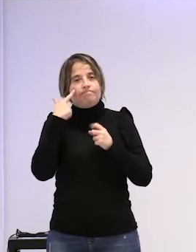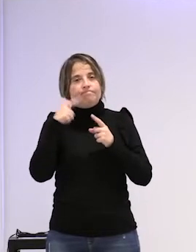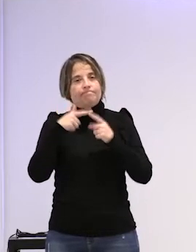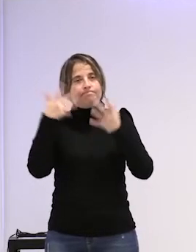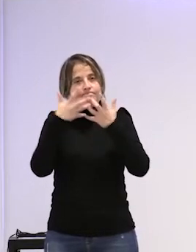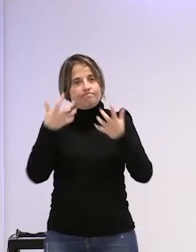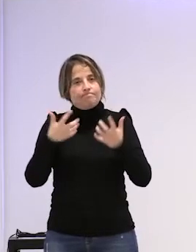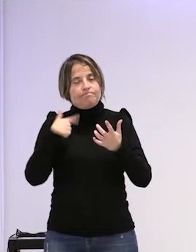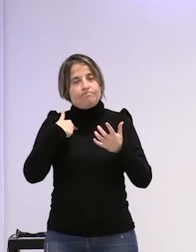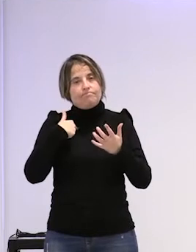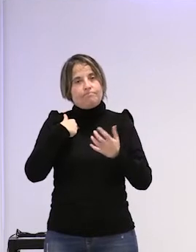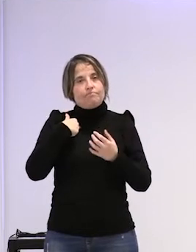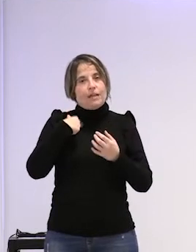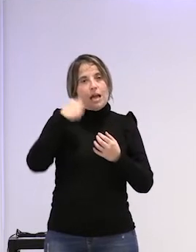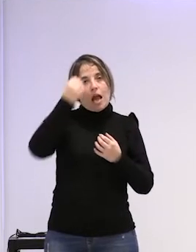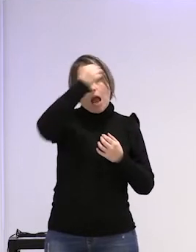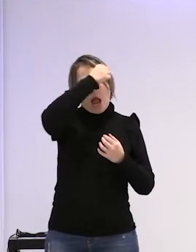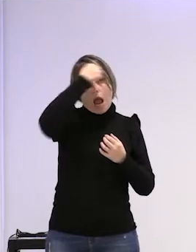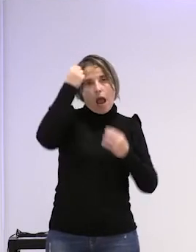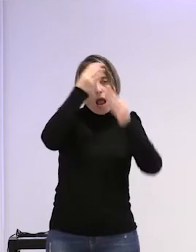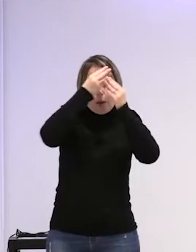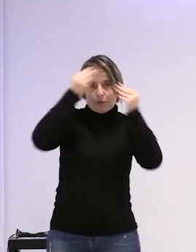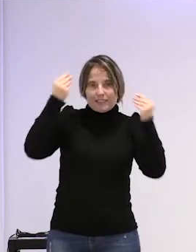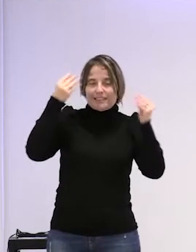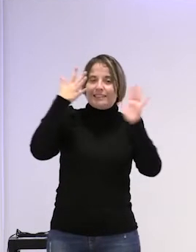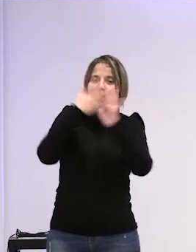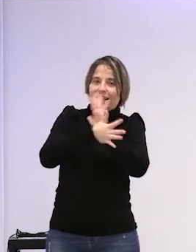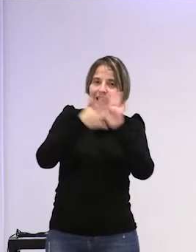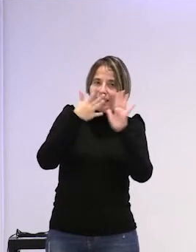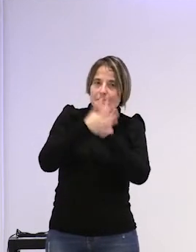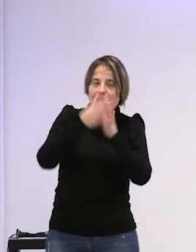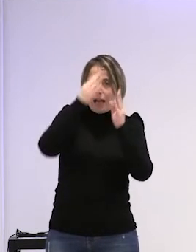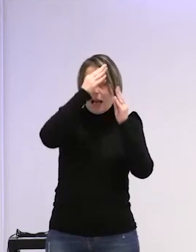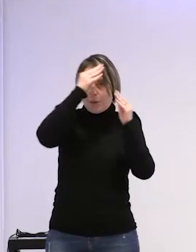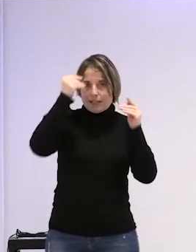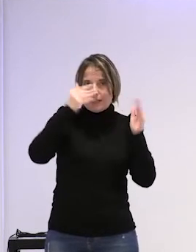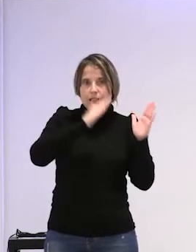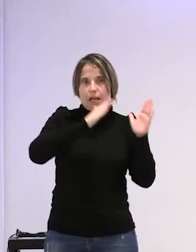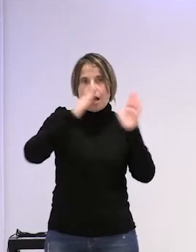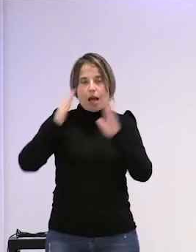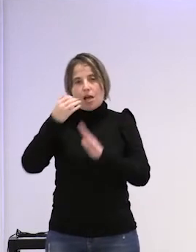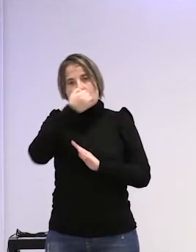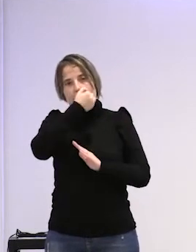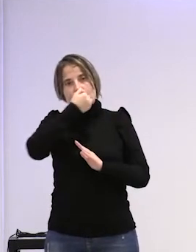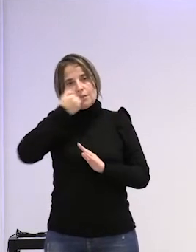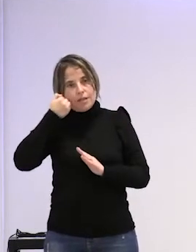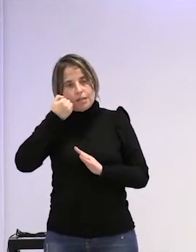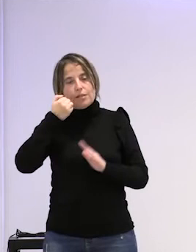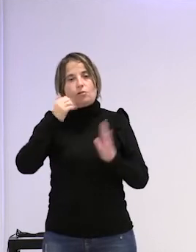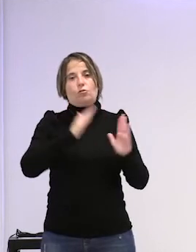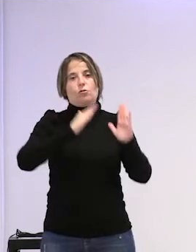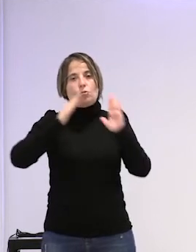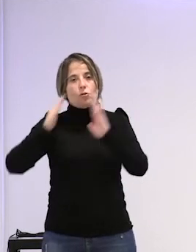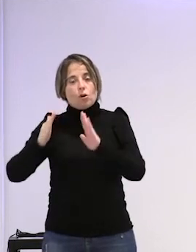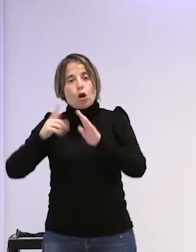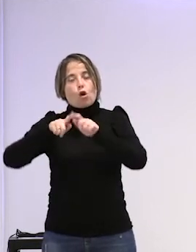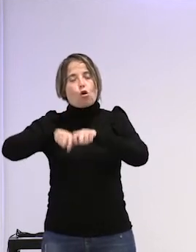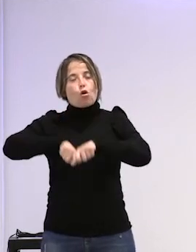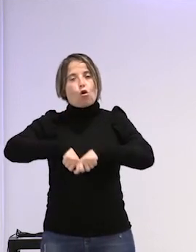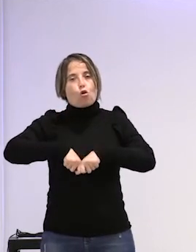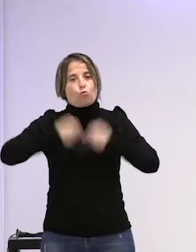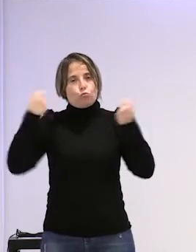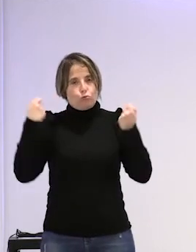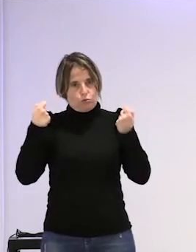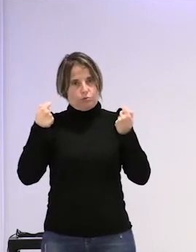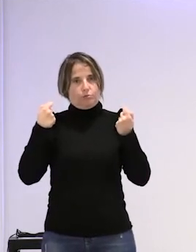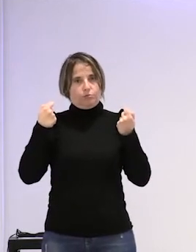parte de la amnesia que ya explica un poco lo que es de la amnesia paso al silencio que ya he explicado un poco lo que es del silencio la ruptura es